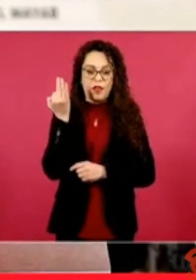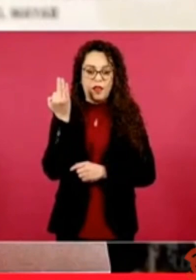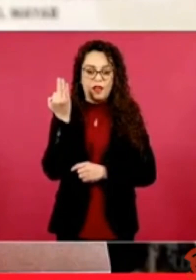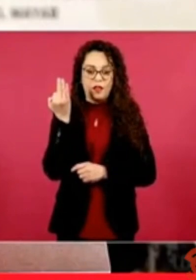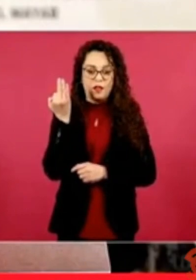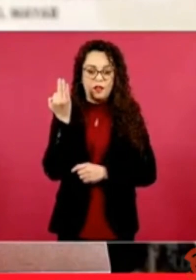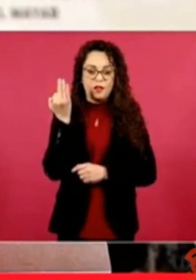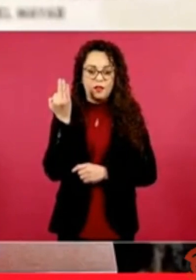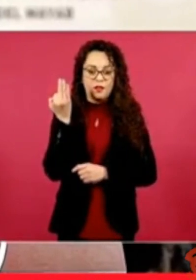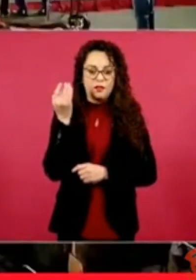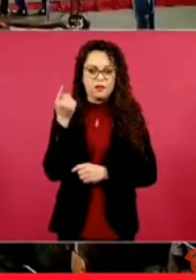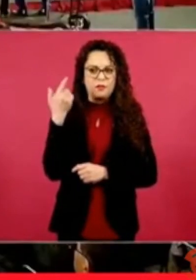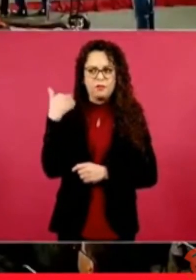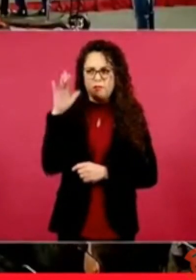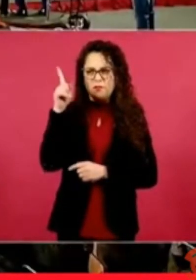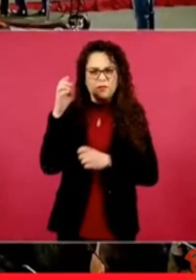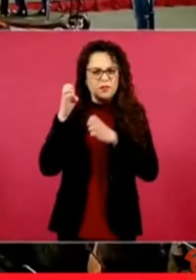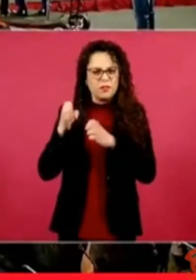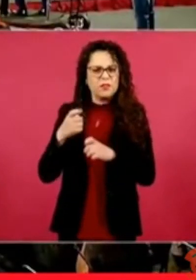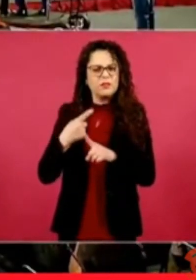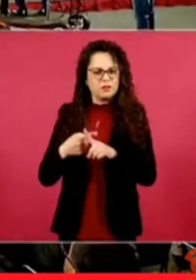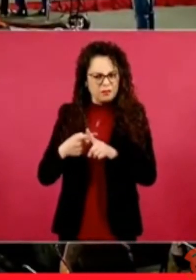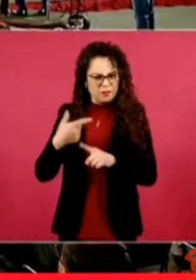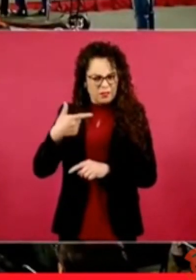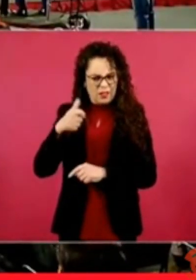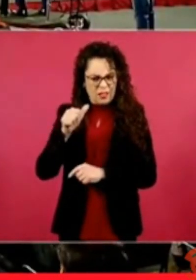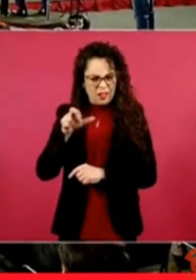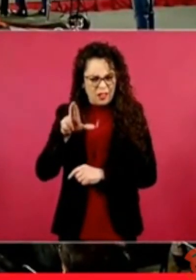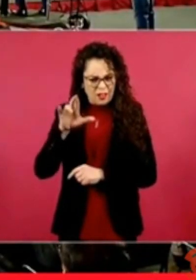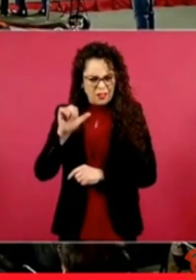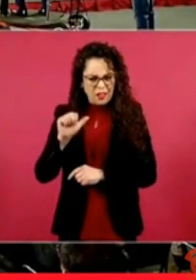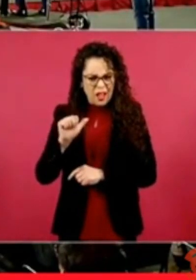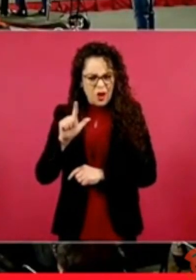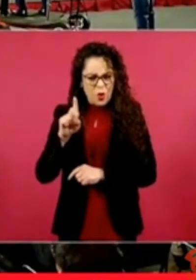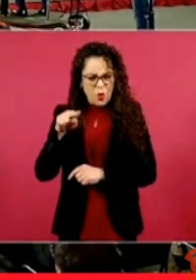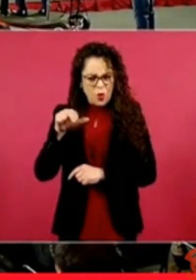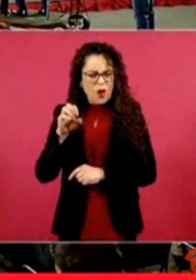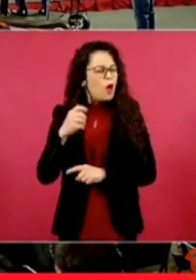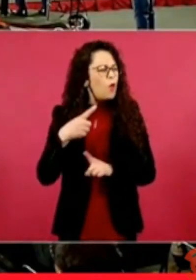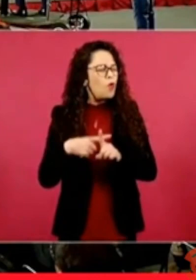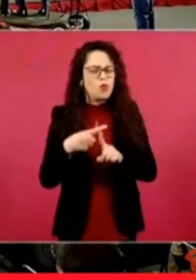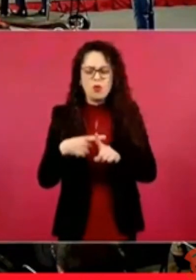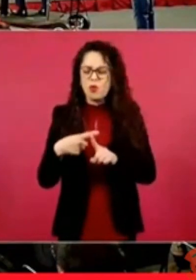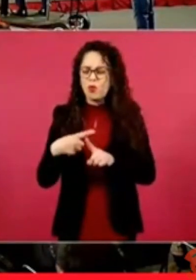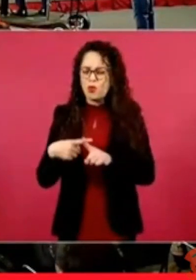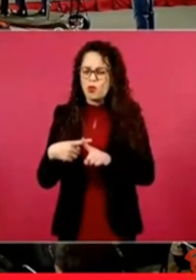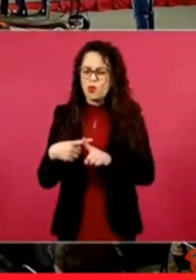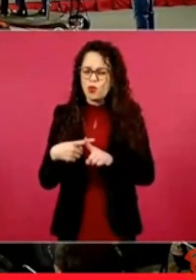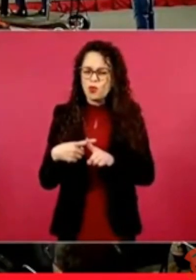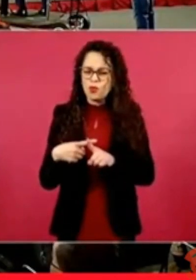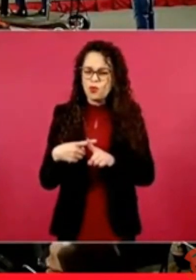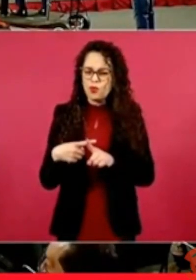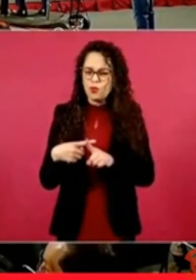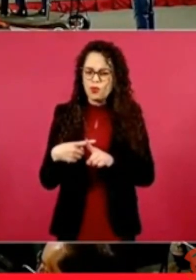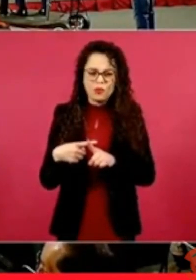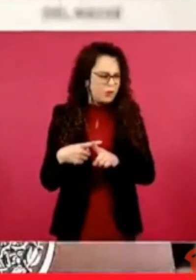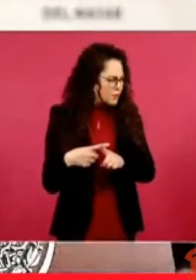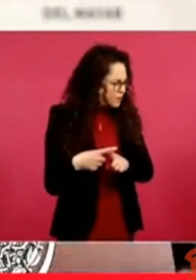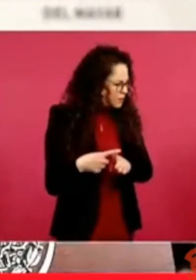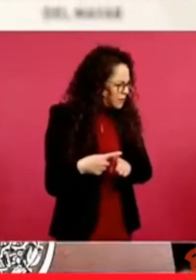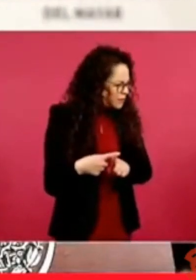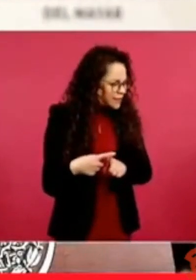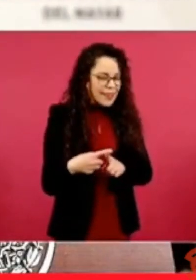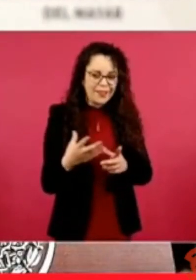era García Luna entonces o no si no tú no eras pero 180